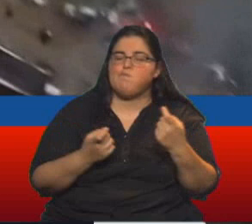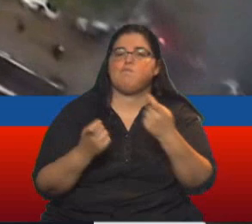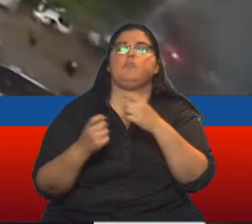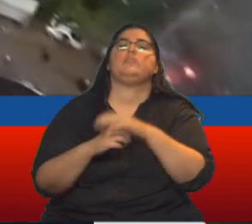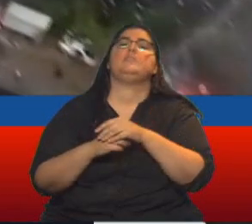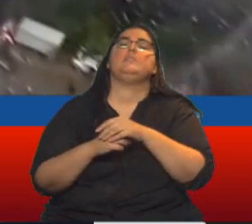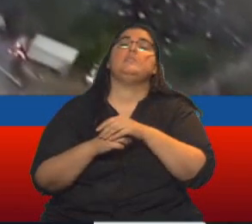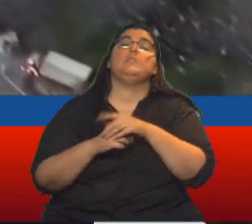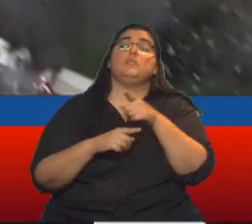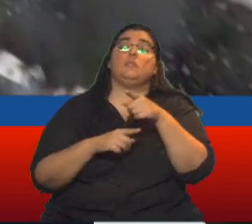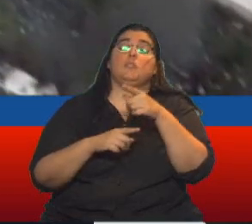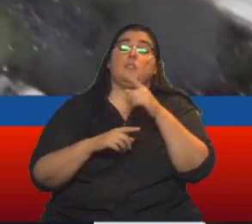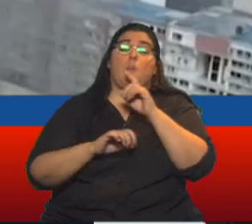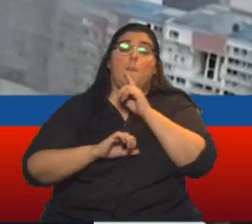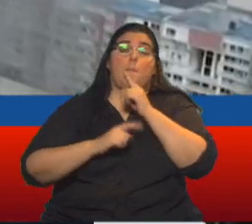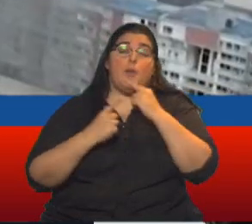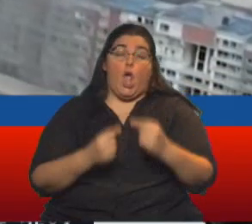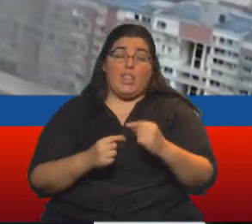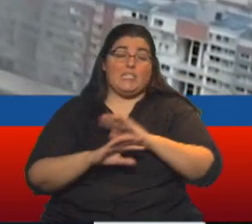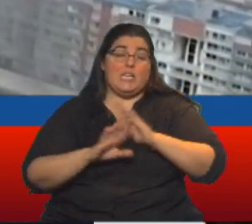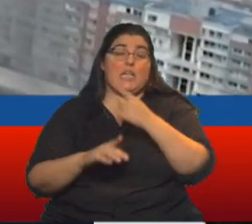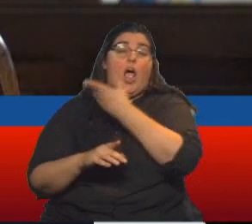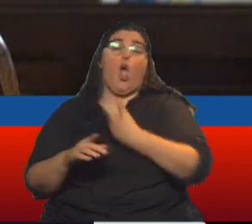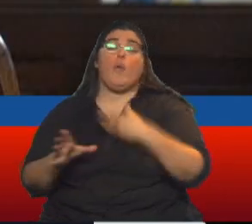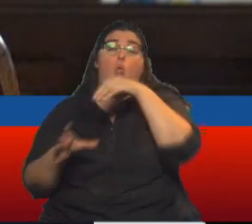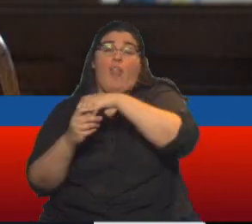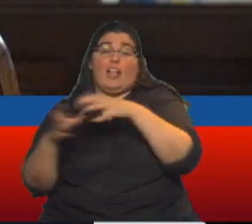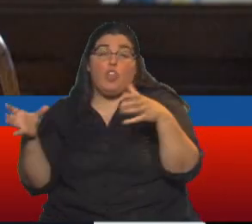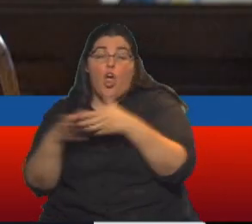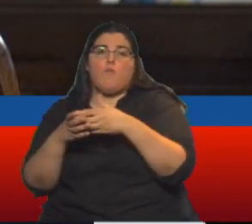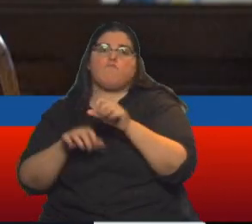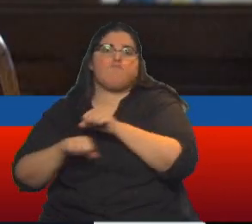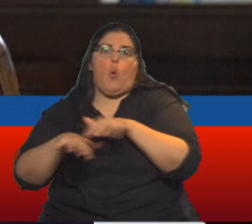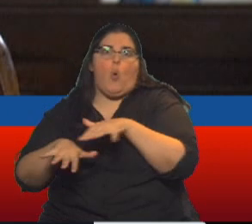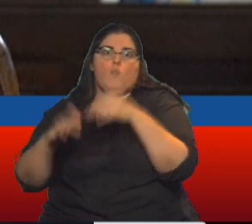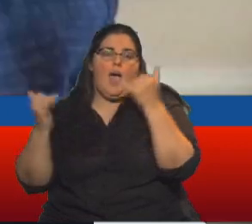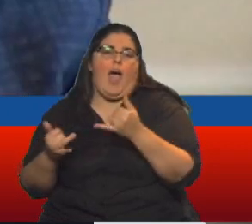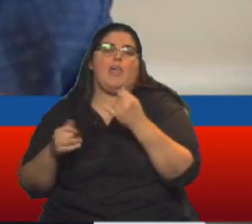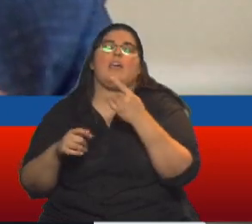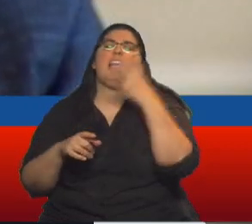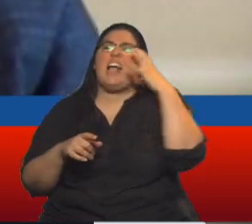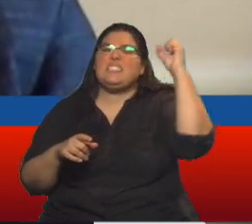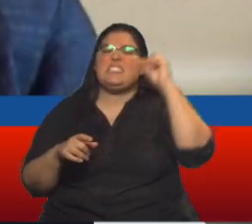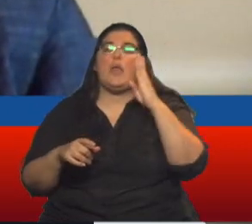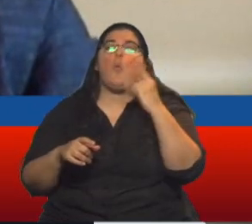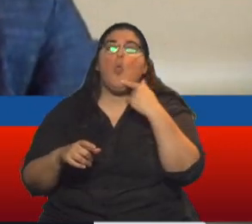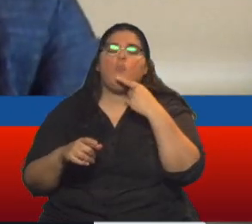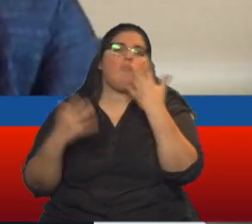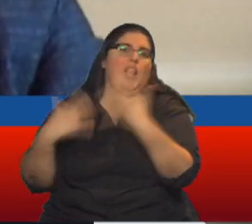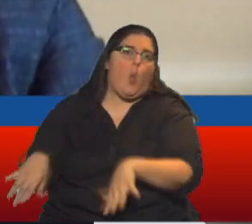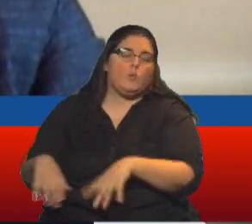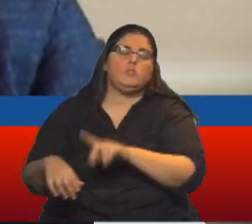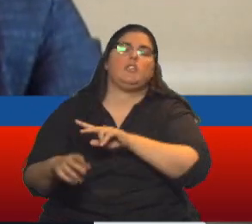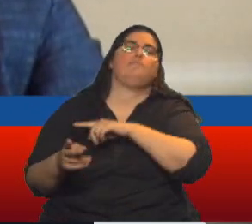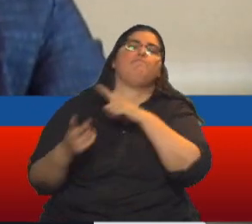provocaron un terremoto dentro del gabinete de Duque. Primero fue la renuncia de la canciller Claudia Blum, luego vino la dimisión del